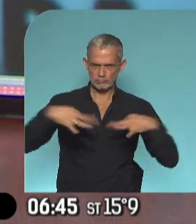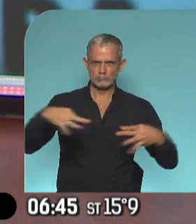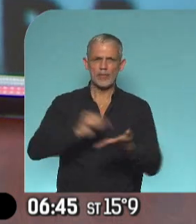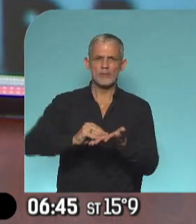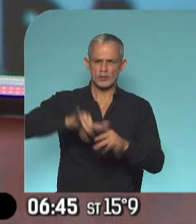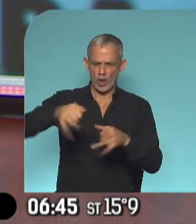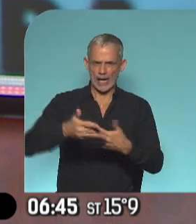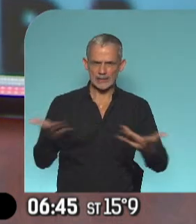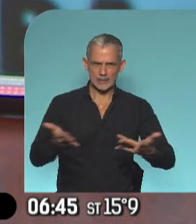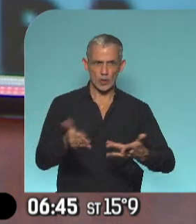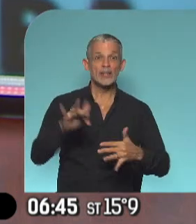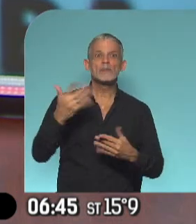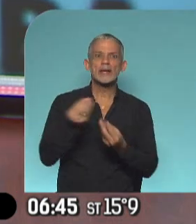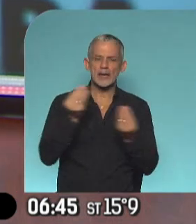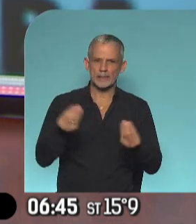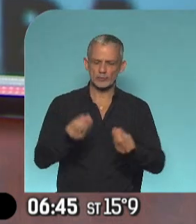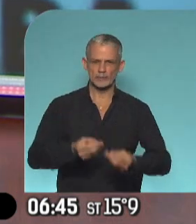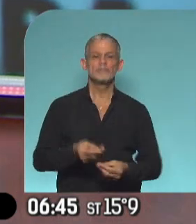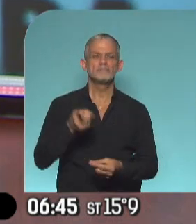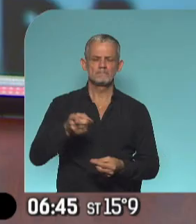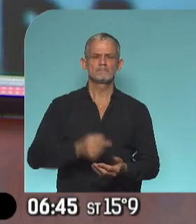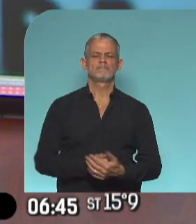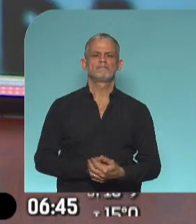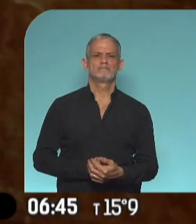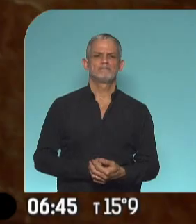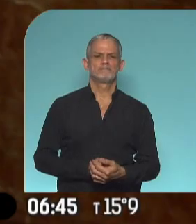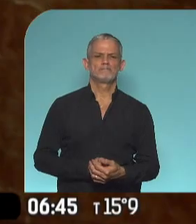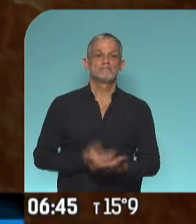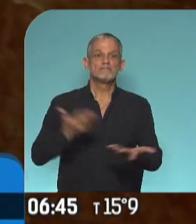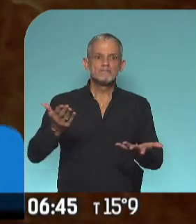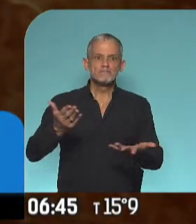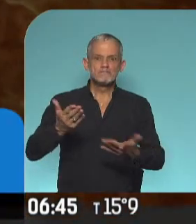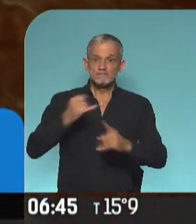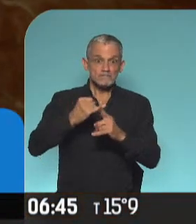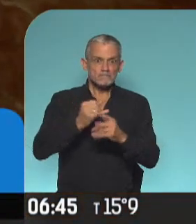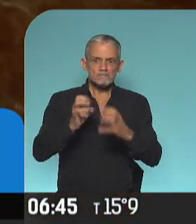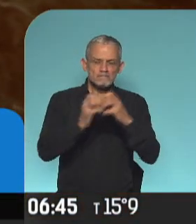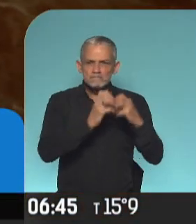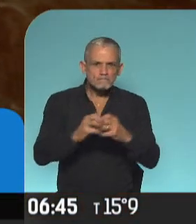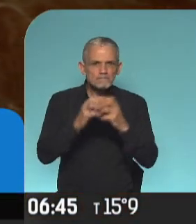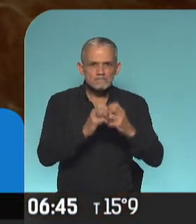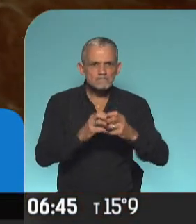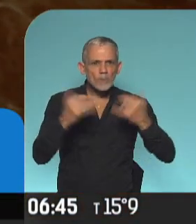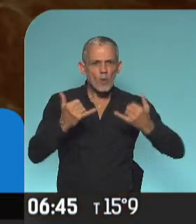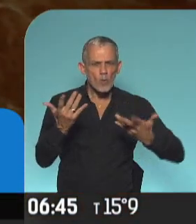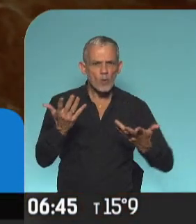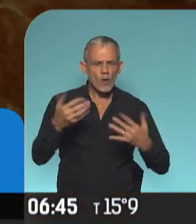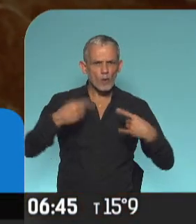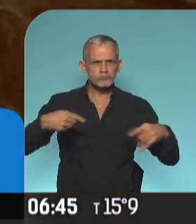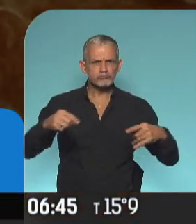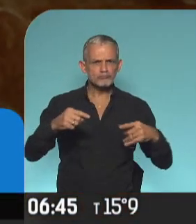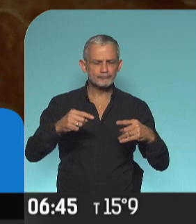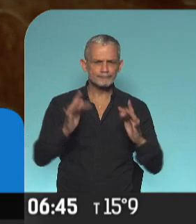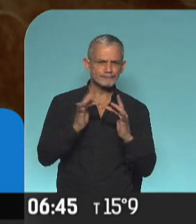Diputados y hubo repercusiones, claro está, y estas son. En medio de la sesión sucedió un hecho que en el